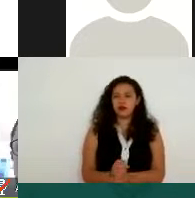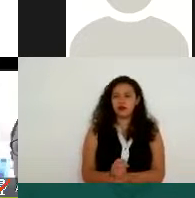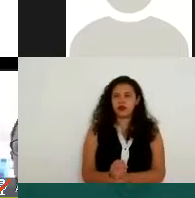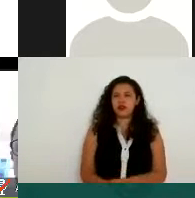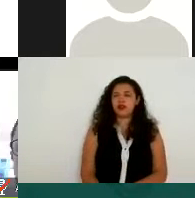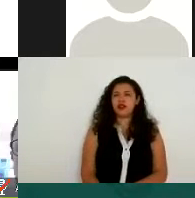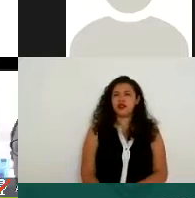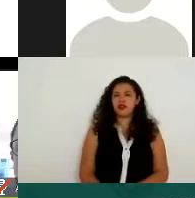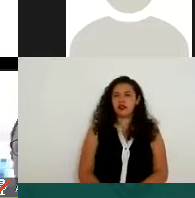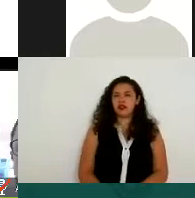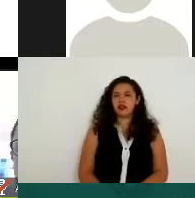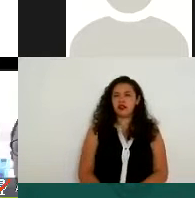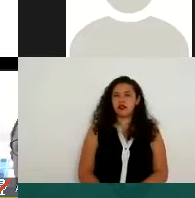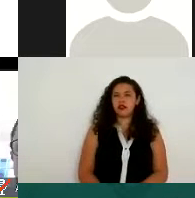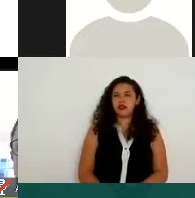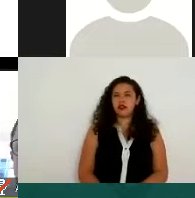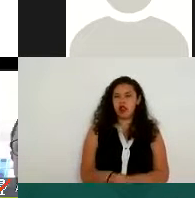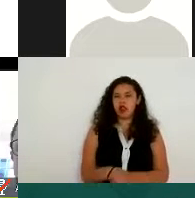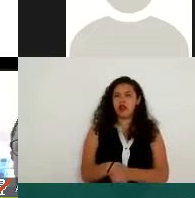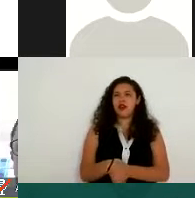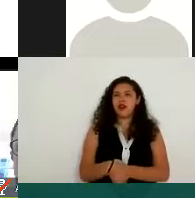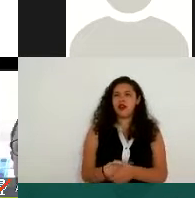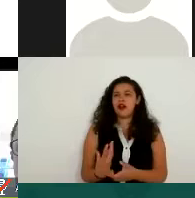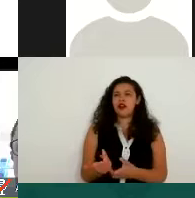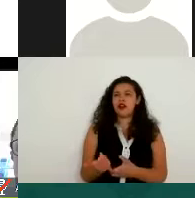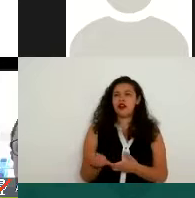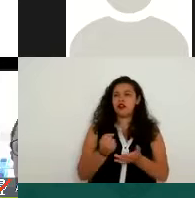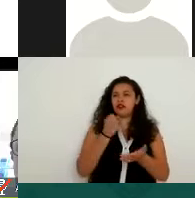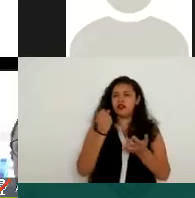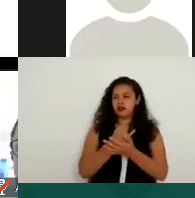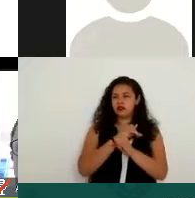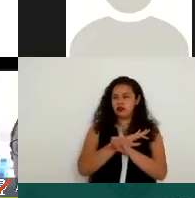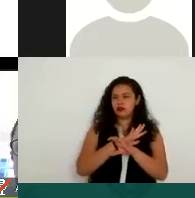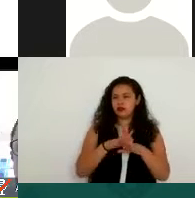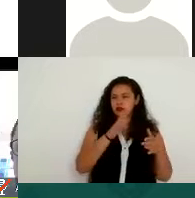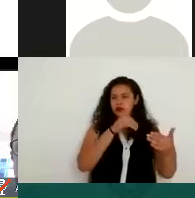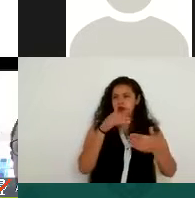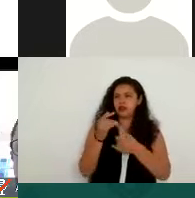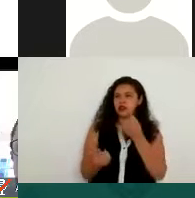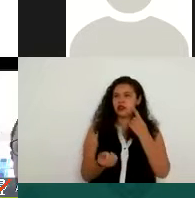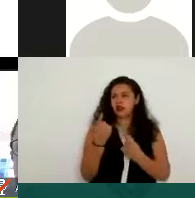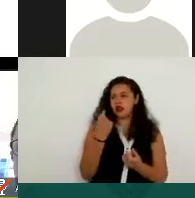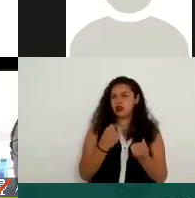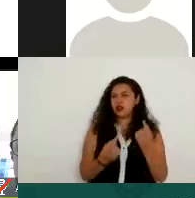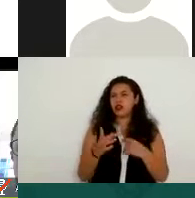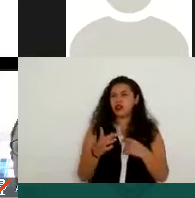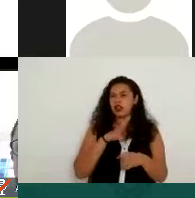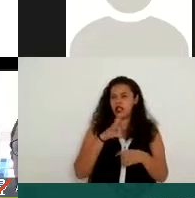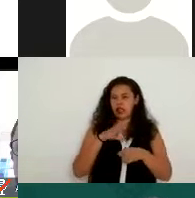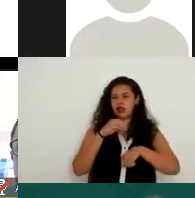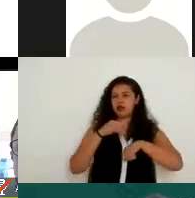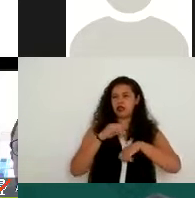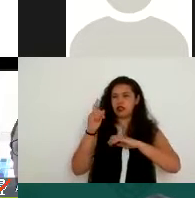no necesariamente qué datos estás recabando, algunos avisos de privacidad, si lo refieren, la ley no te establece como tal.